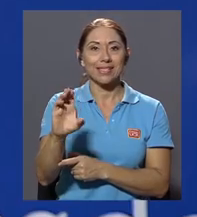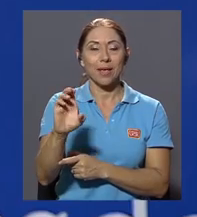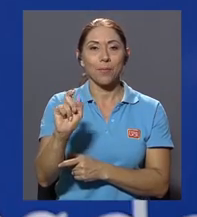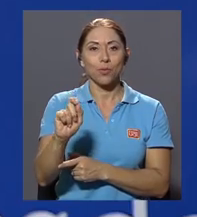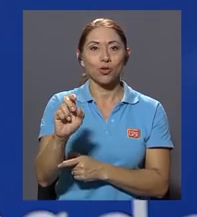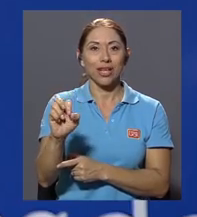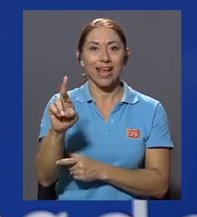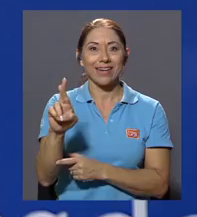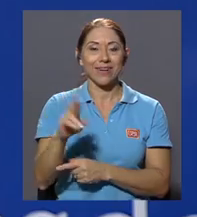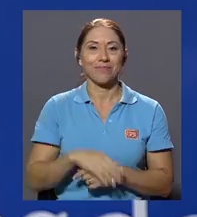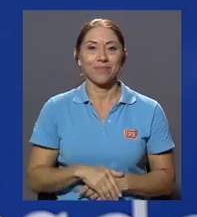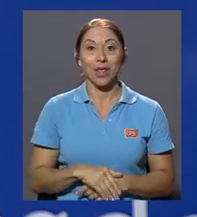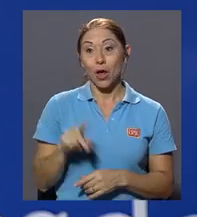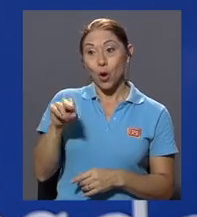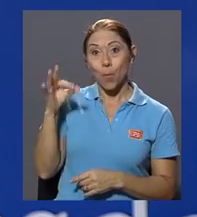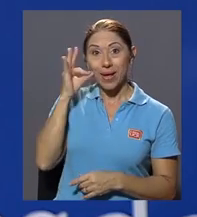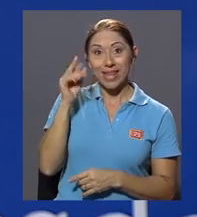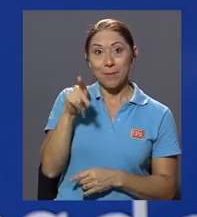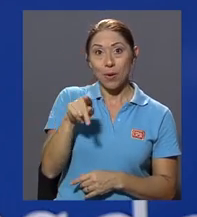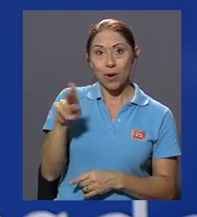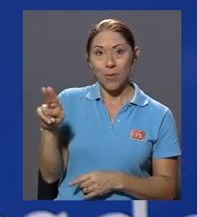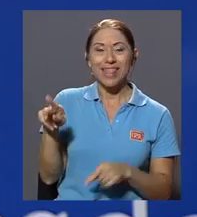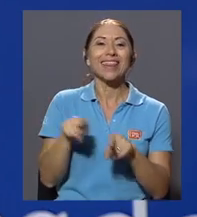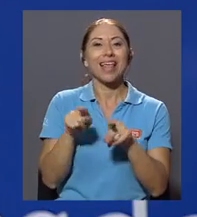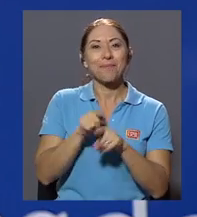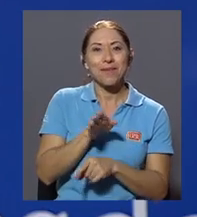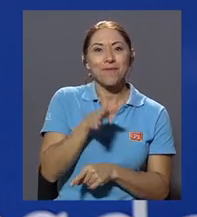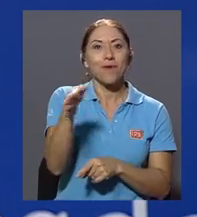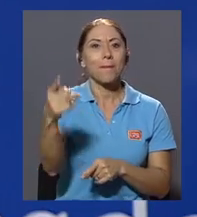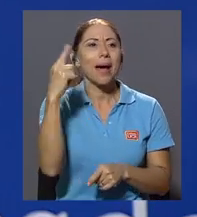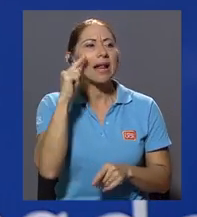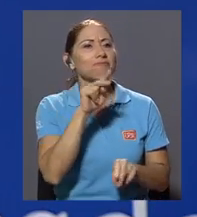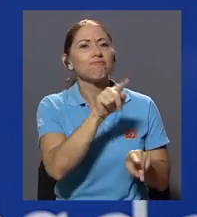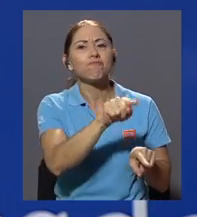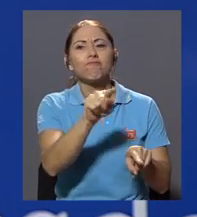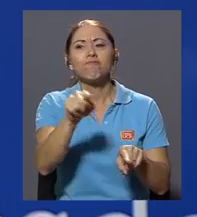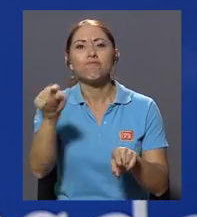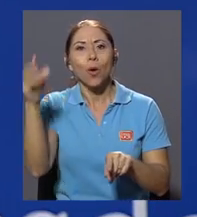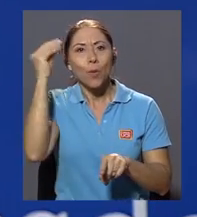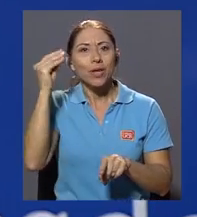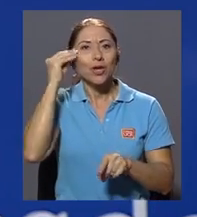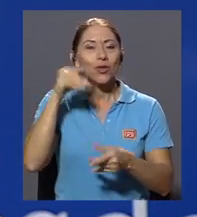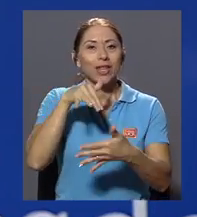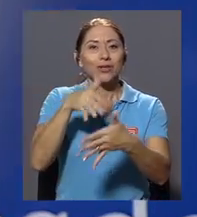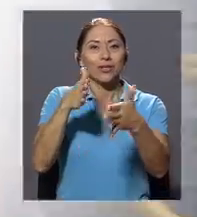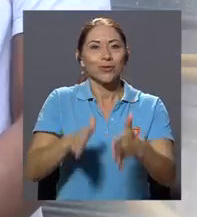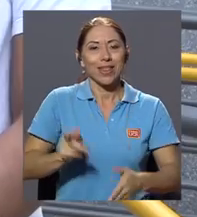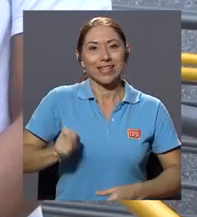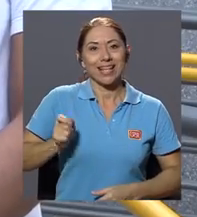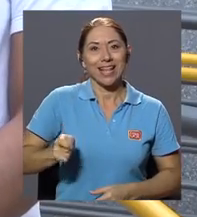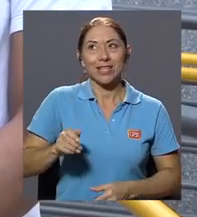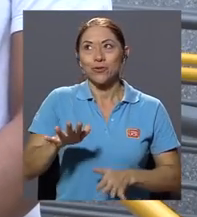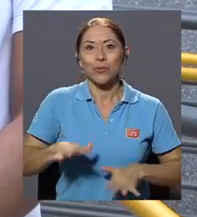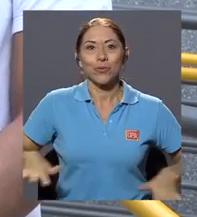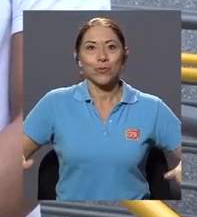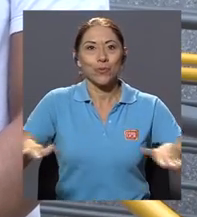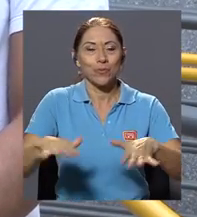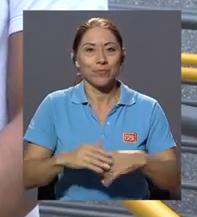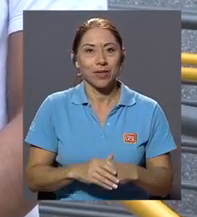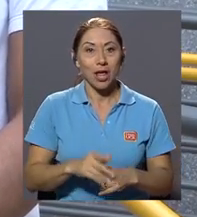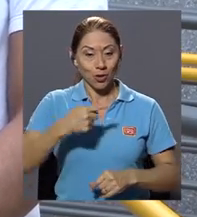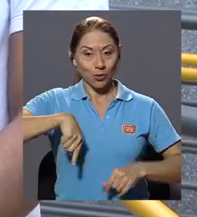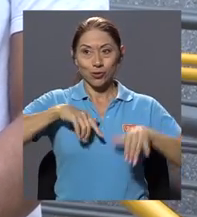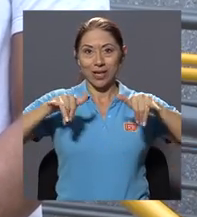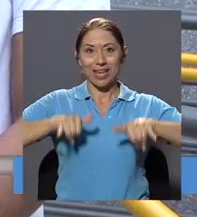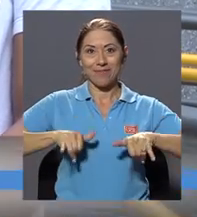Nuestra compañera Paula Maña estuvo también en la Facultad para conocer la opinión de los estudiantes de Derecho sobre este nuevo espacio. Nos encontramos en la